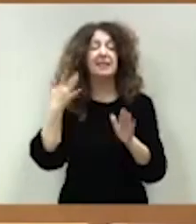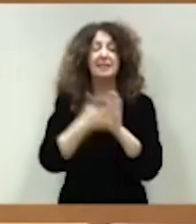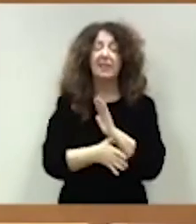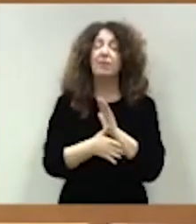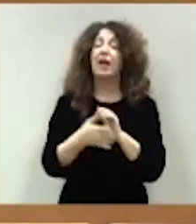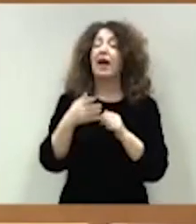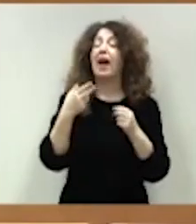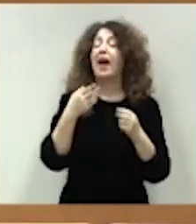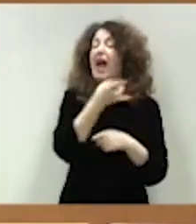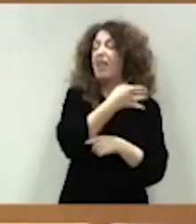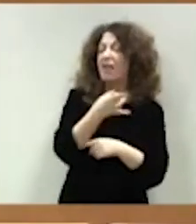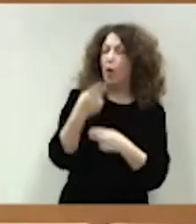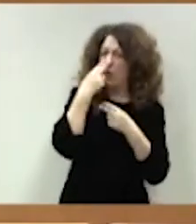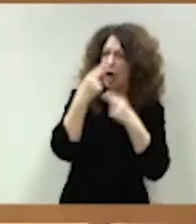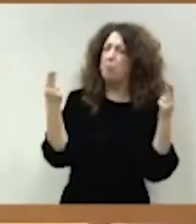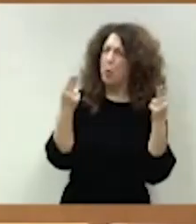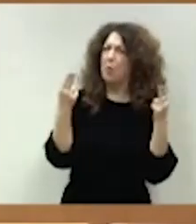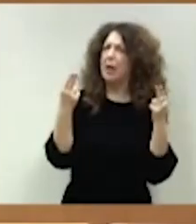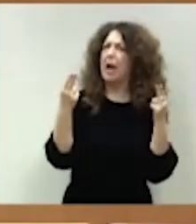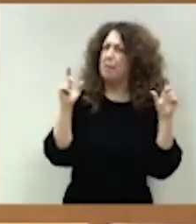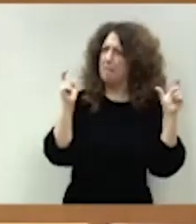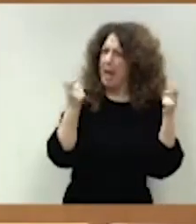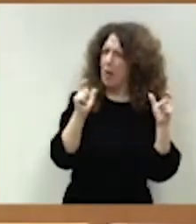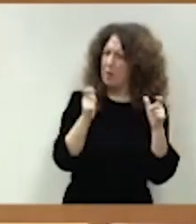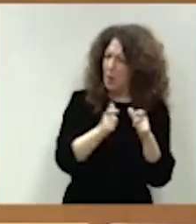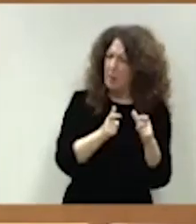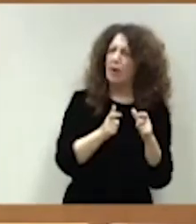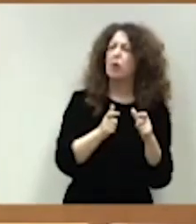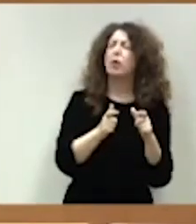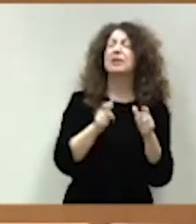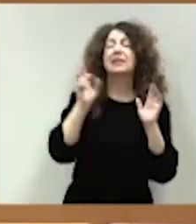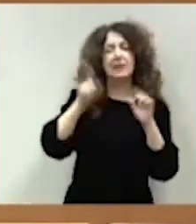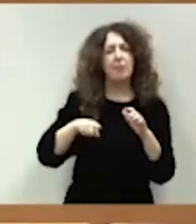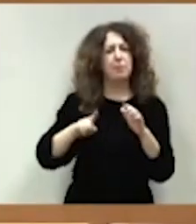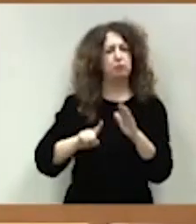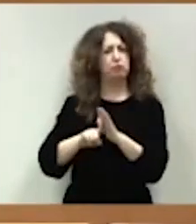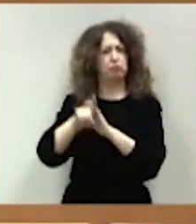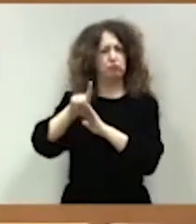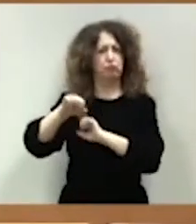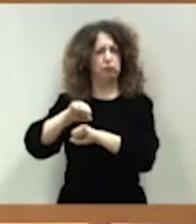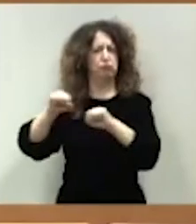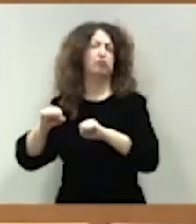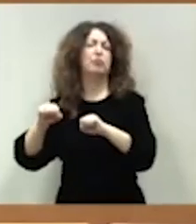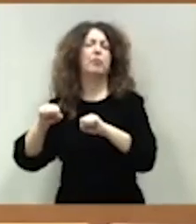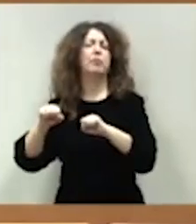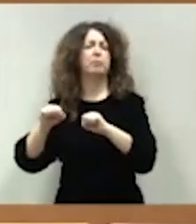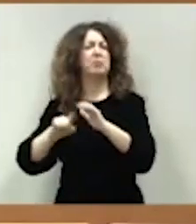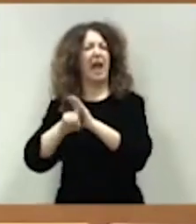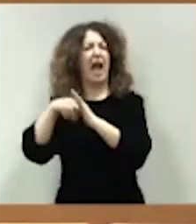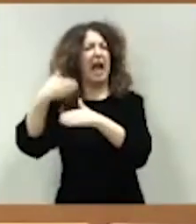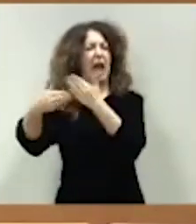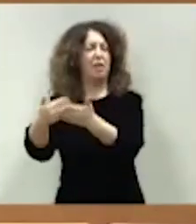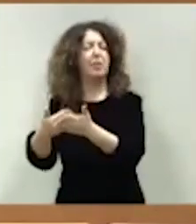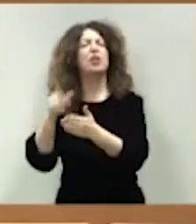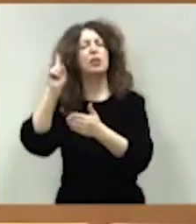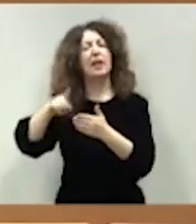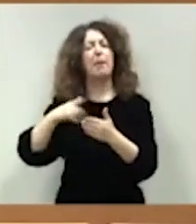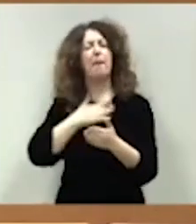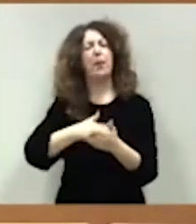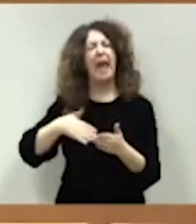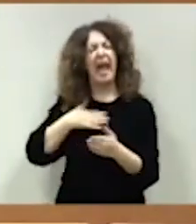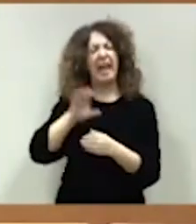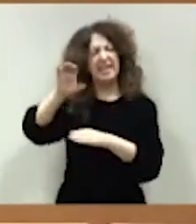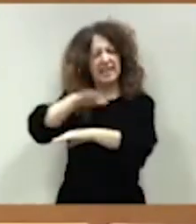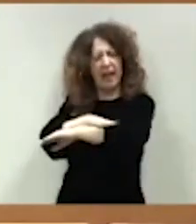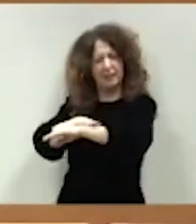y de la deuda pública a la vez que crecemos con vigor y reforzamos el estado del bienestar. Pero esto, señoría, no lo